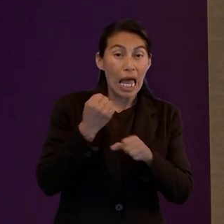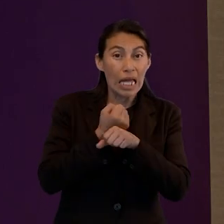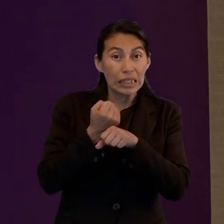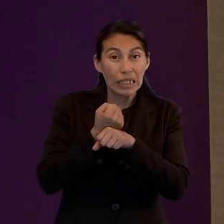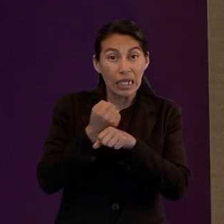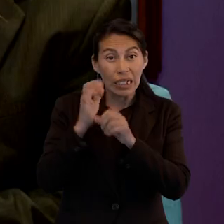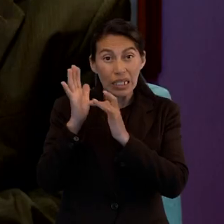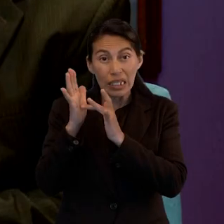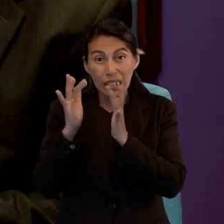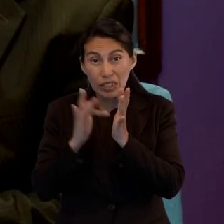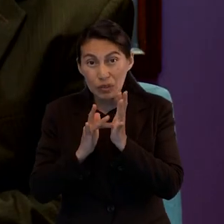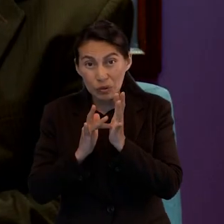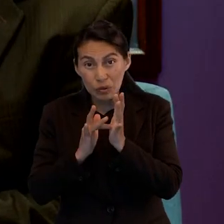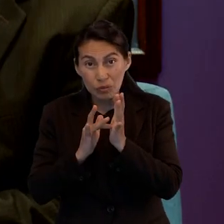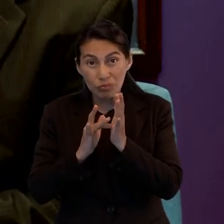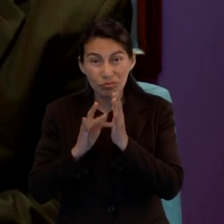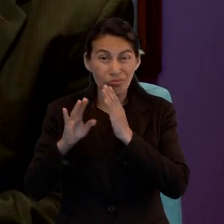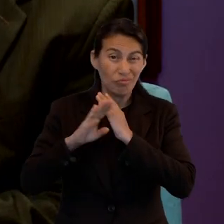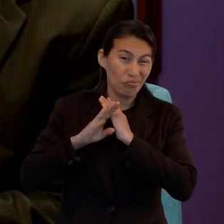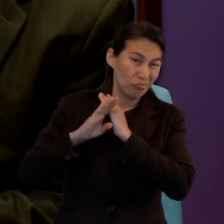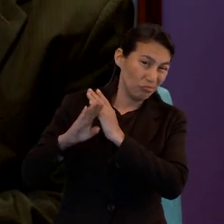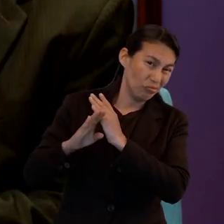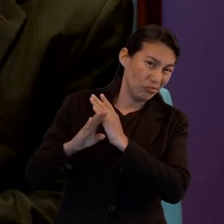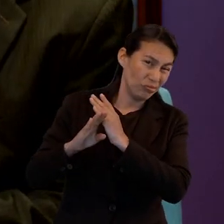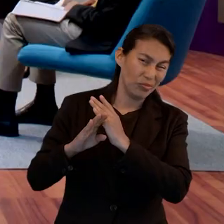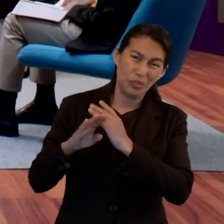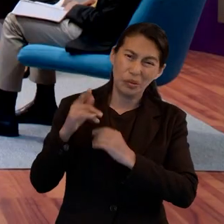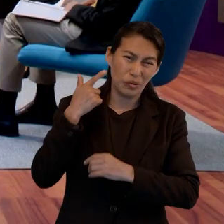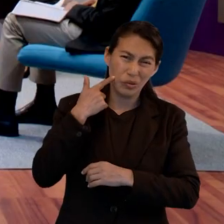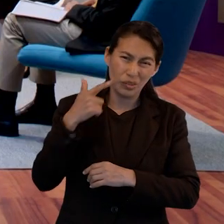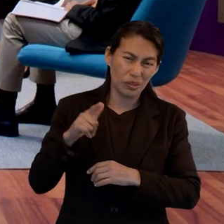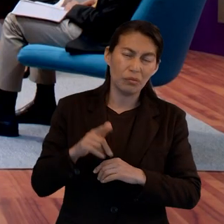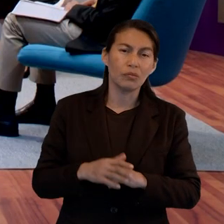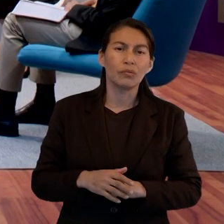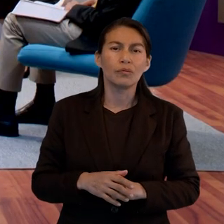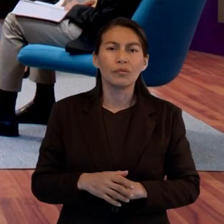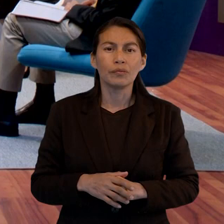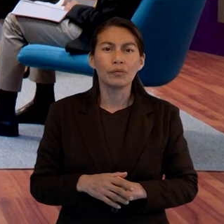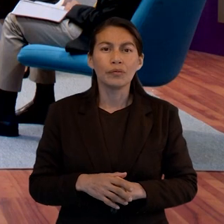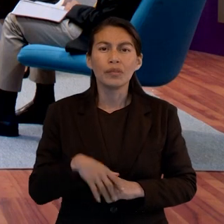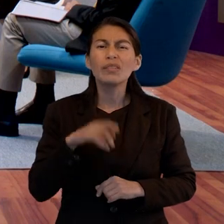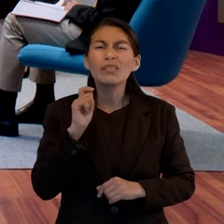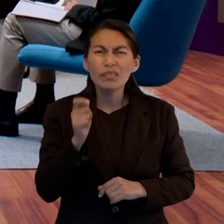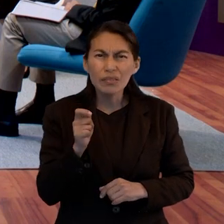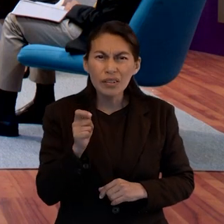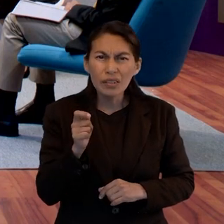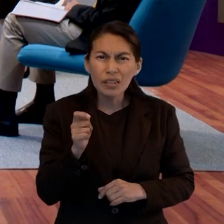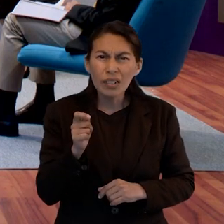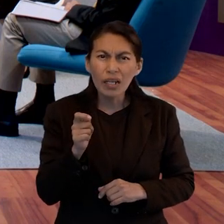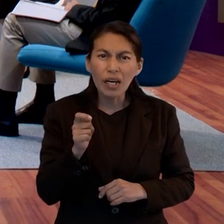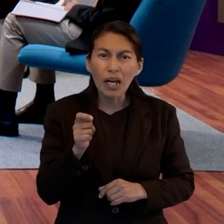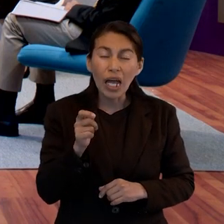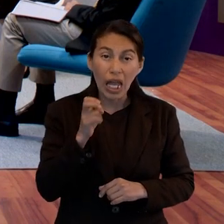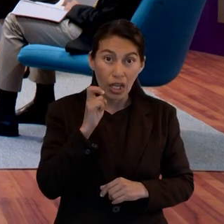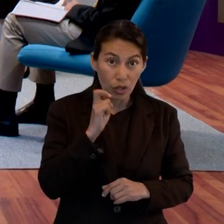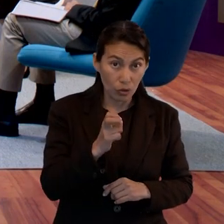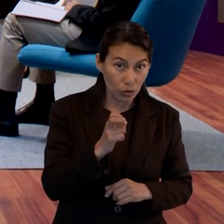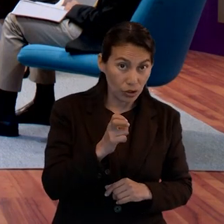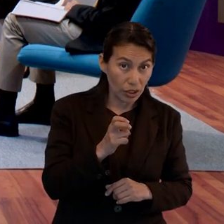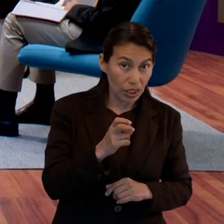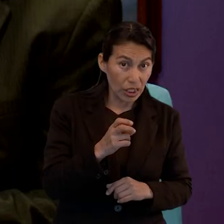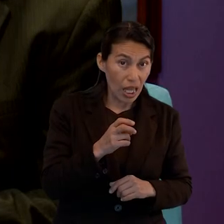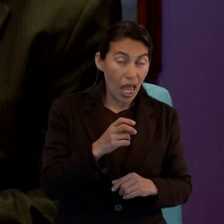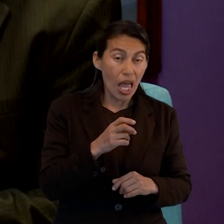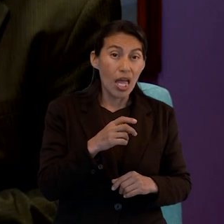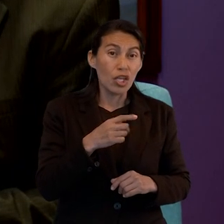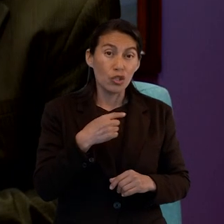Cristo Jesús es rechazada, hecha a un lado. Esto implica que la sangre de Jesús carece de